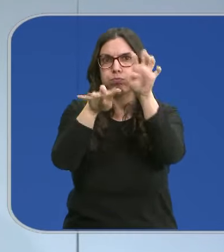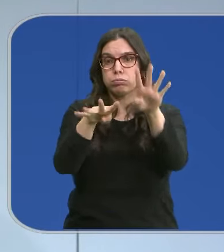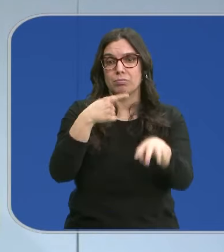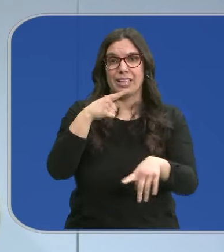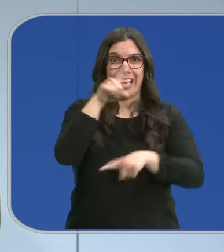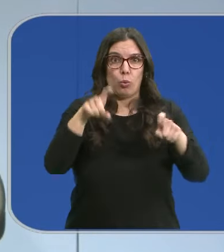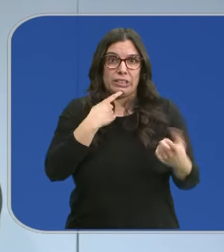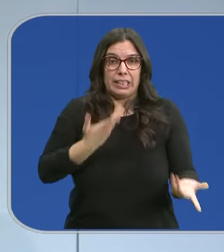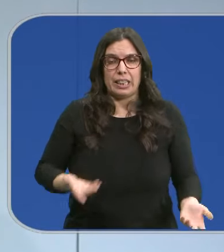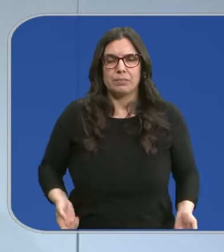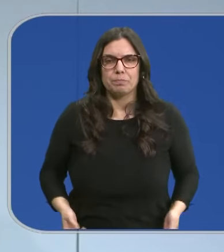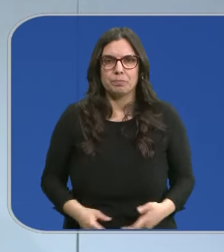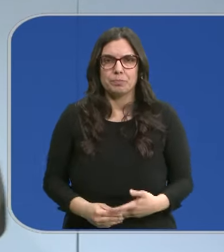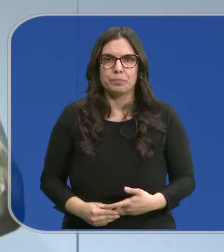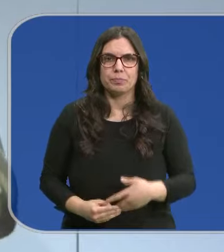reflejan las encuestas.